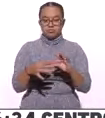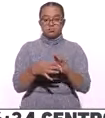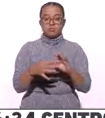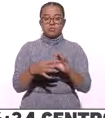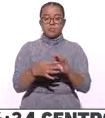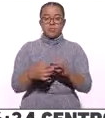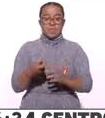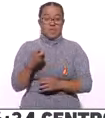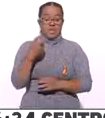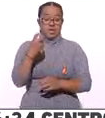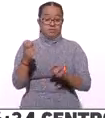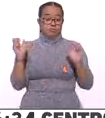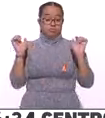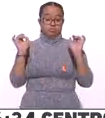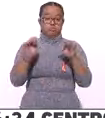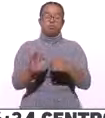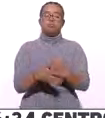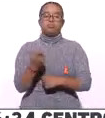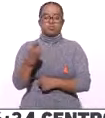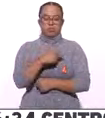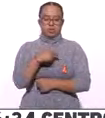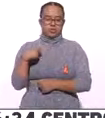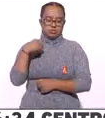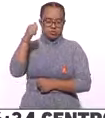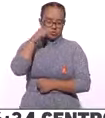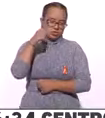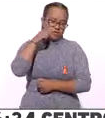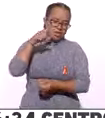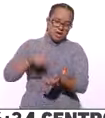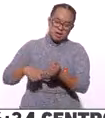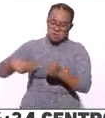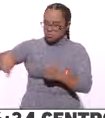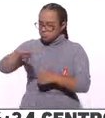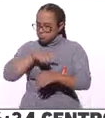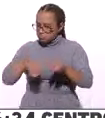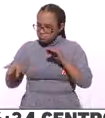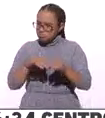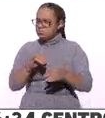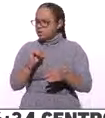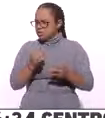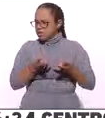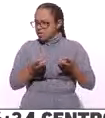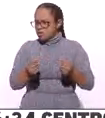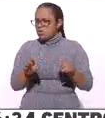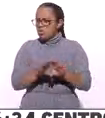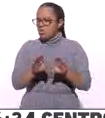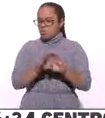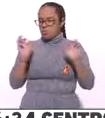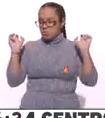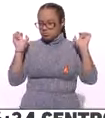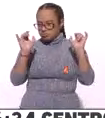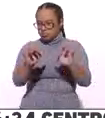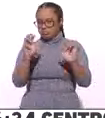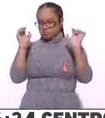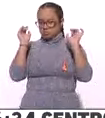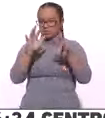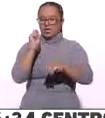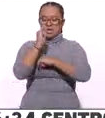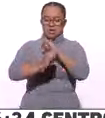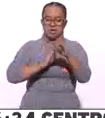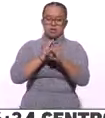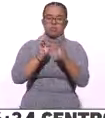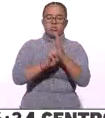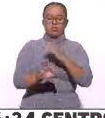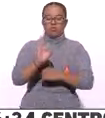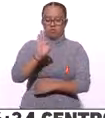sido un fenómeno porque nosotros usualmente en la Cámara, pues sí medimos la derrama económica de eventos que tienen carácter internacional como la